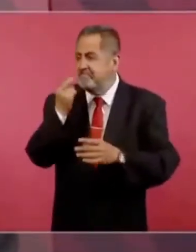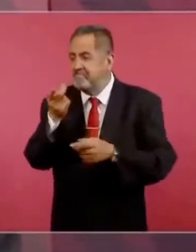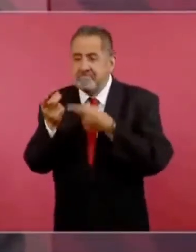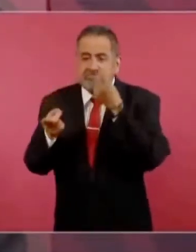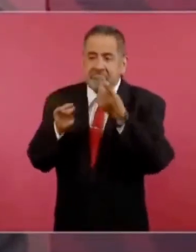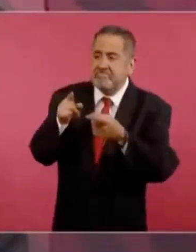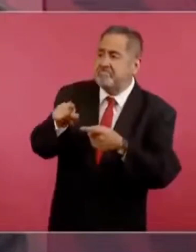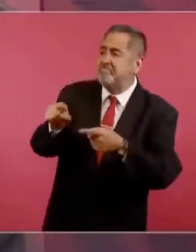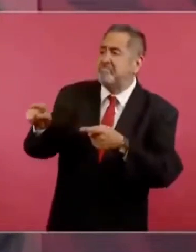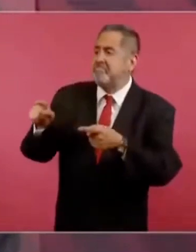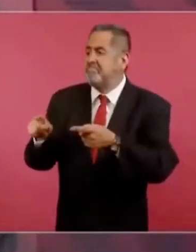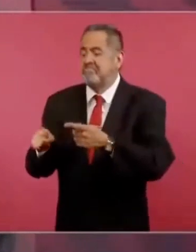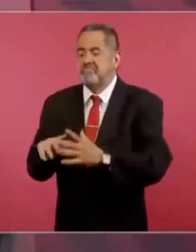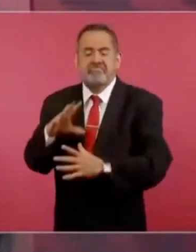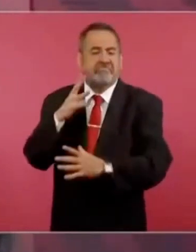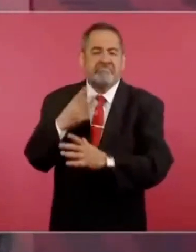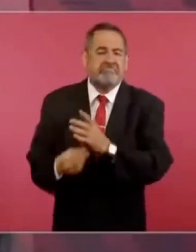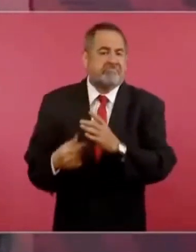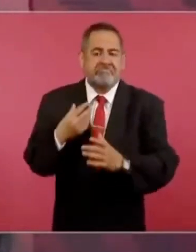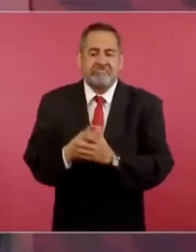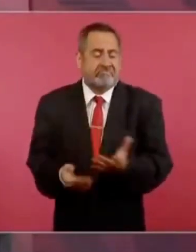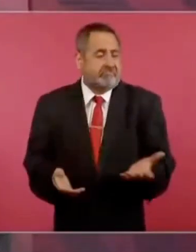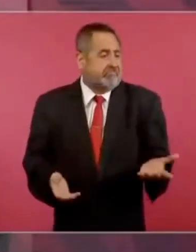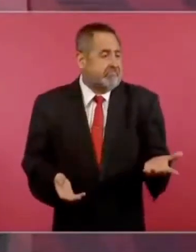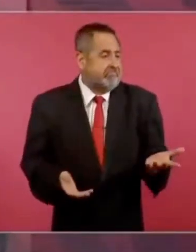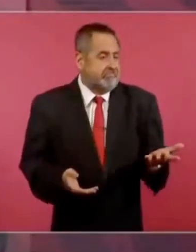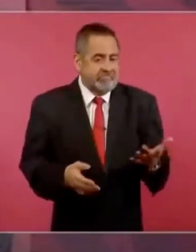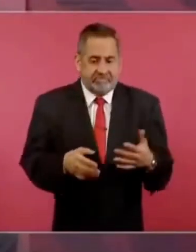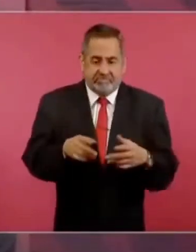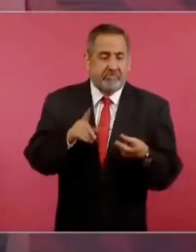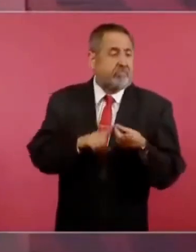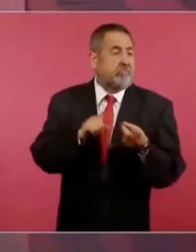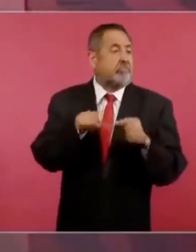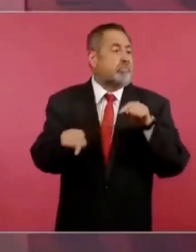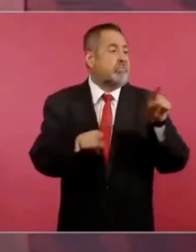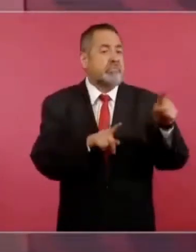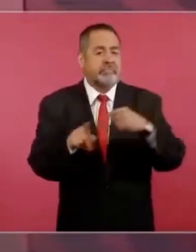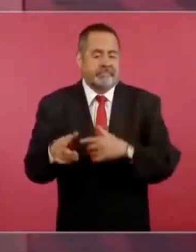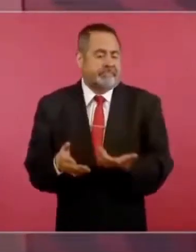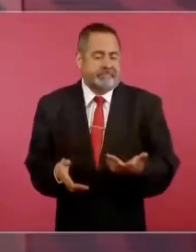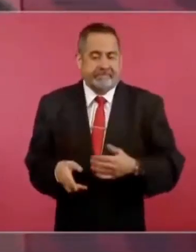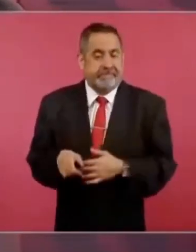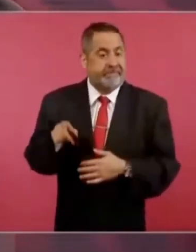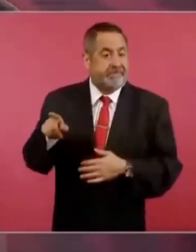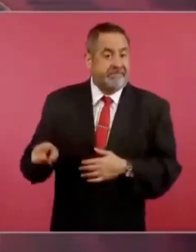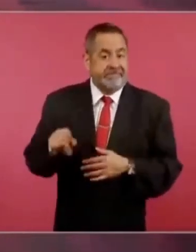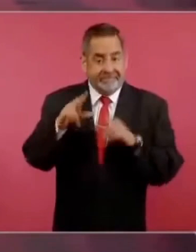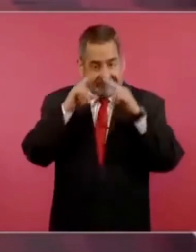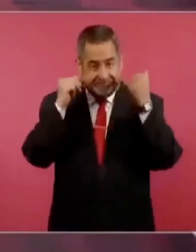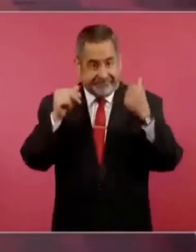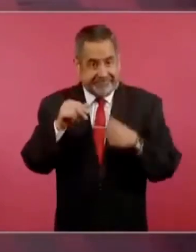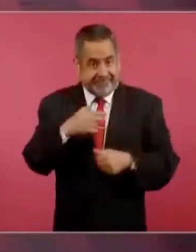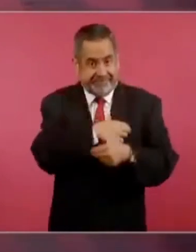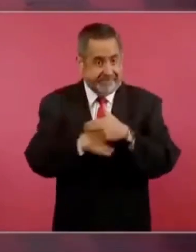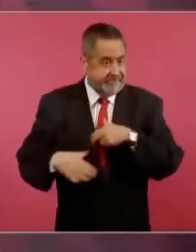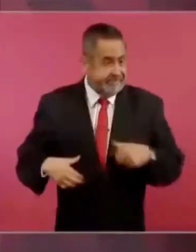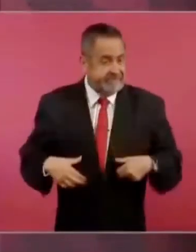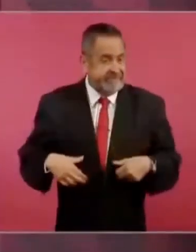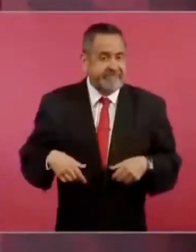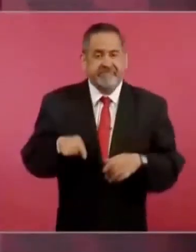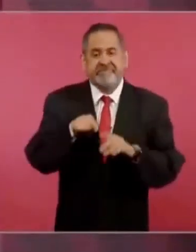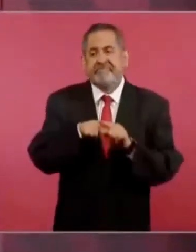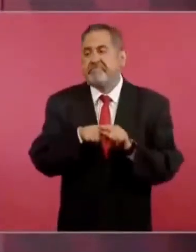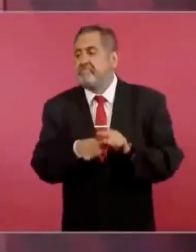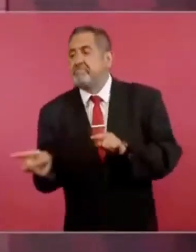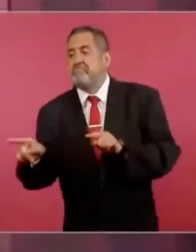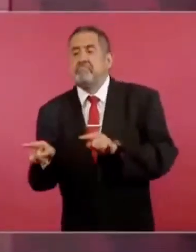positivas de los nativos indicaban que Villa había partido en casi cualquier